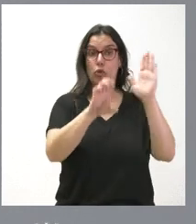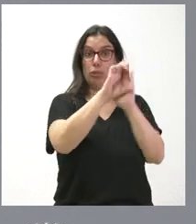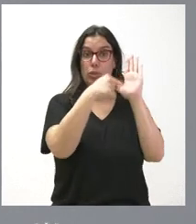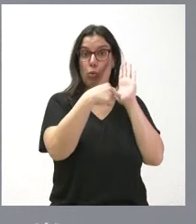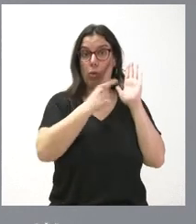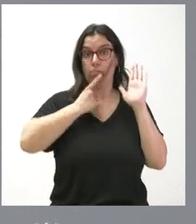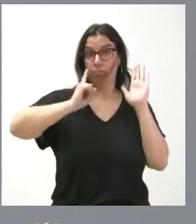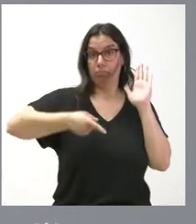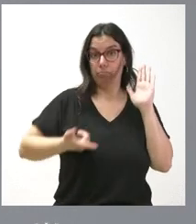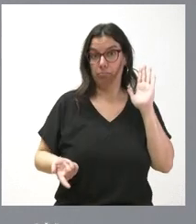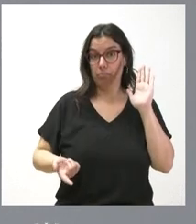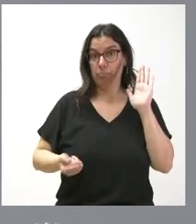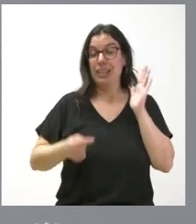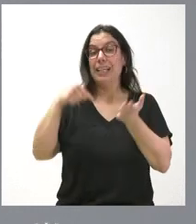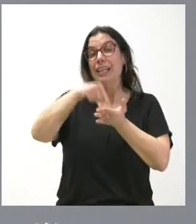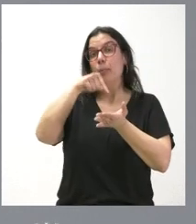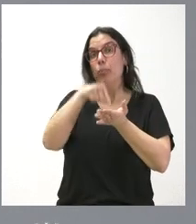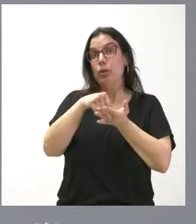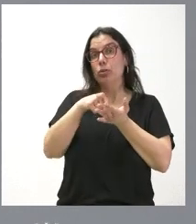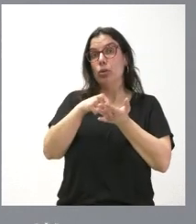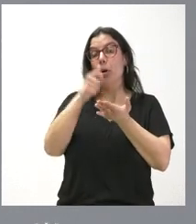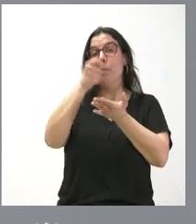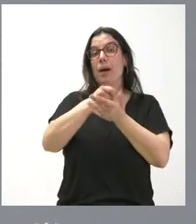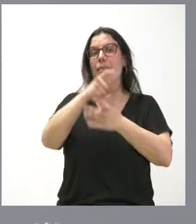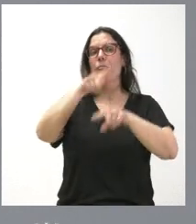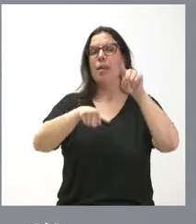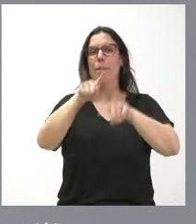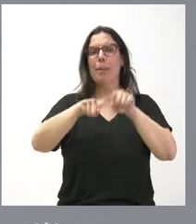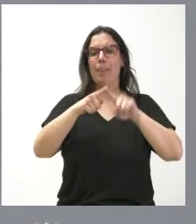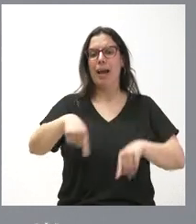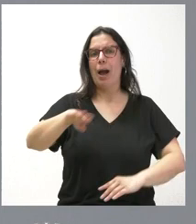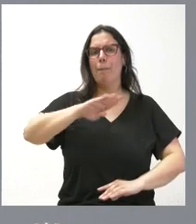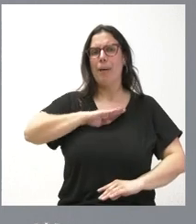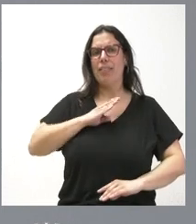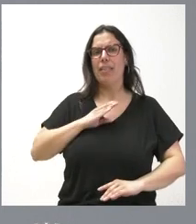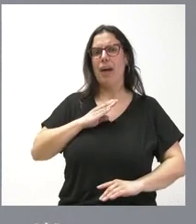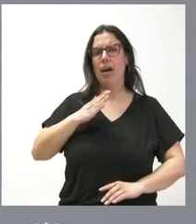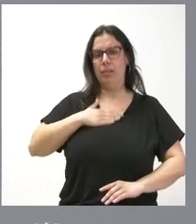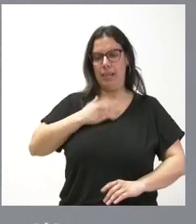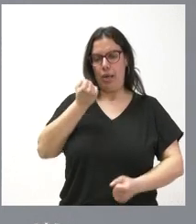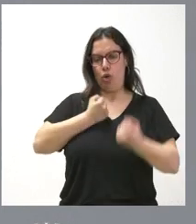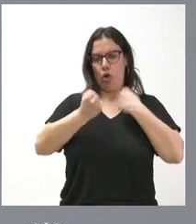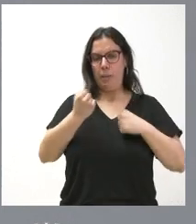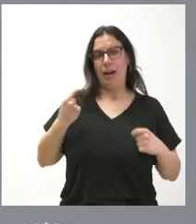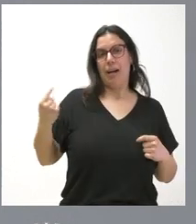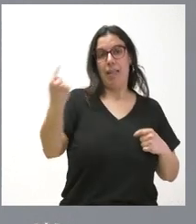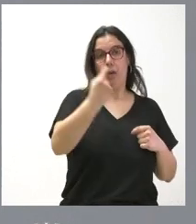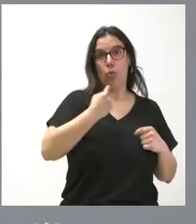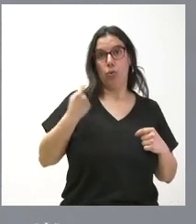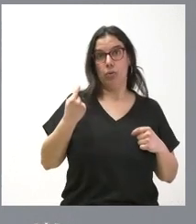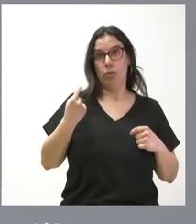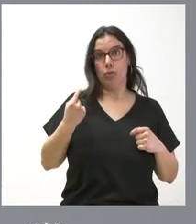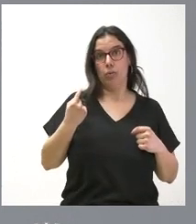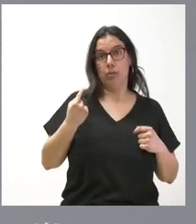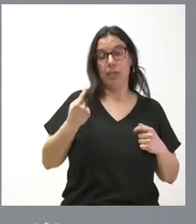los impuestos se pagan en función de la capacidad contributiva y los servicios se reciben en función de las